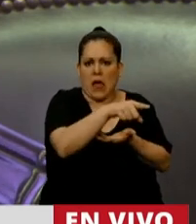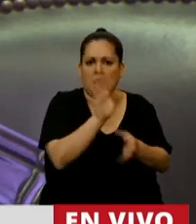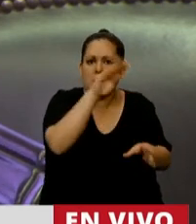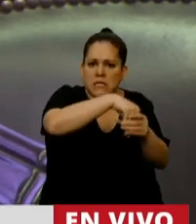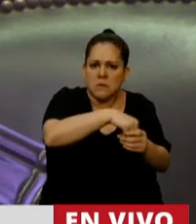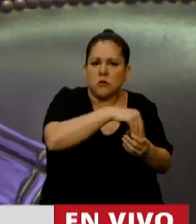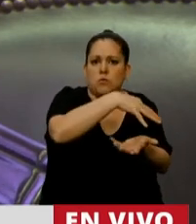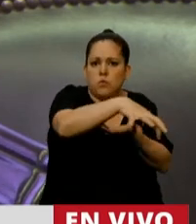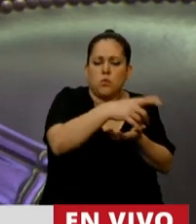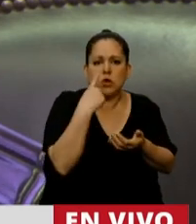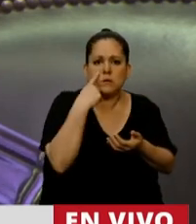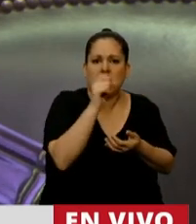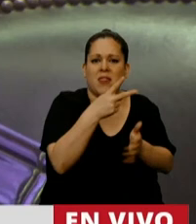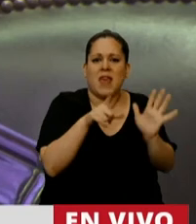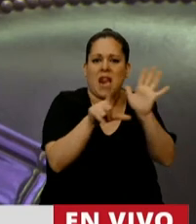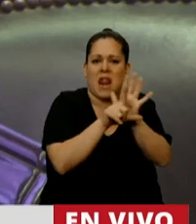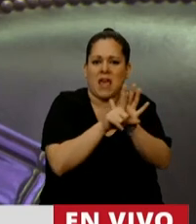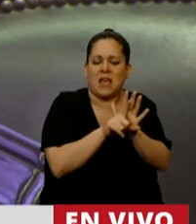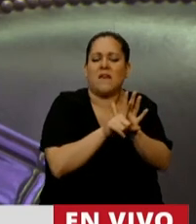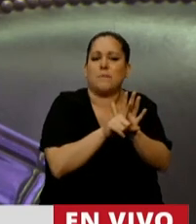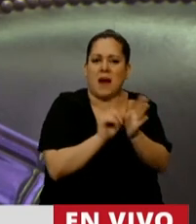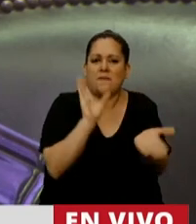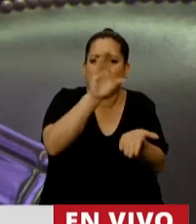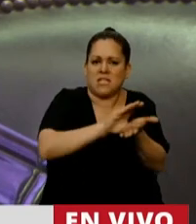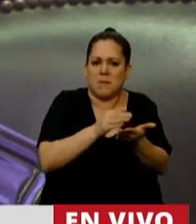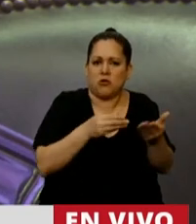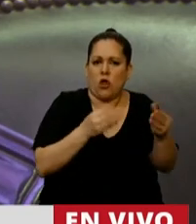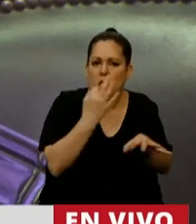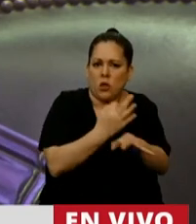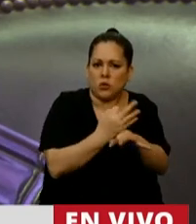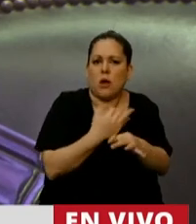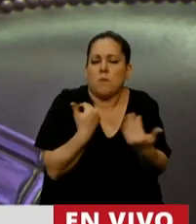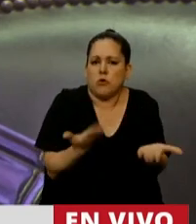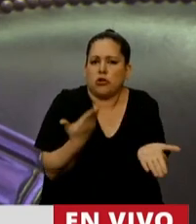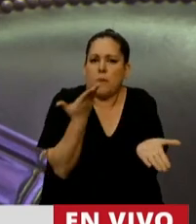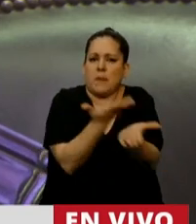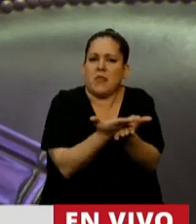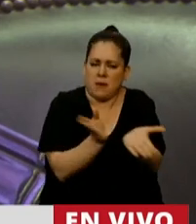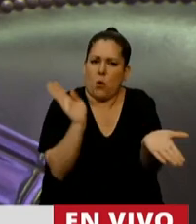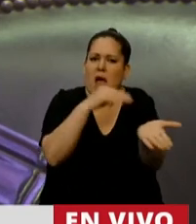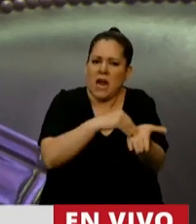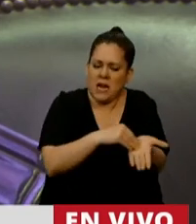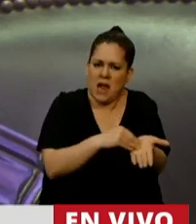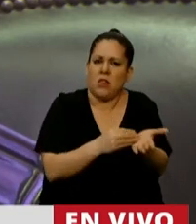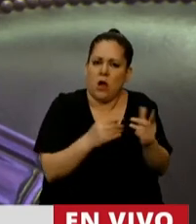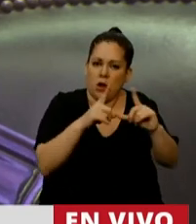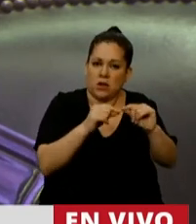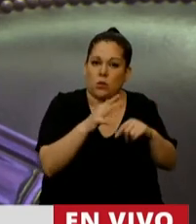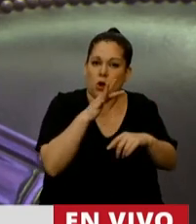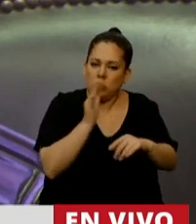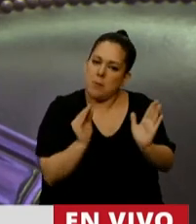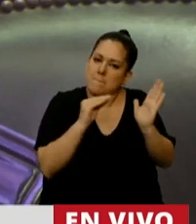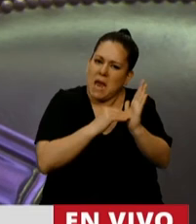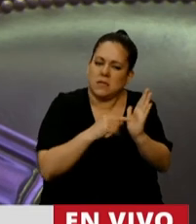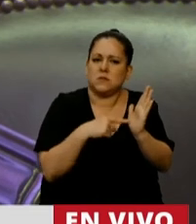municipios del país de la ley del financiamiento educativo. Por eso pedíamos que se incluya un agregado en ese artículo que se